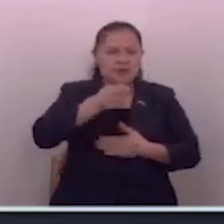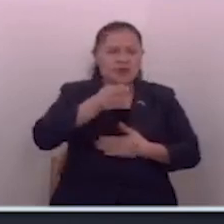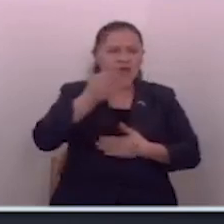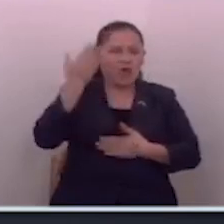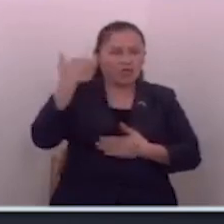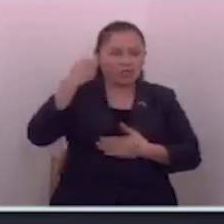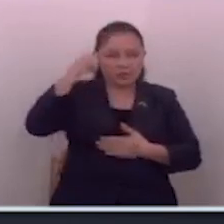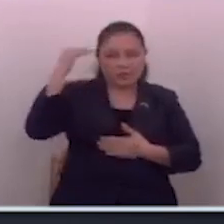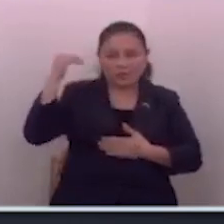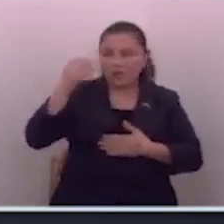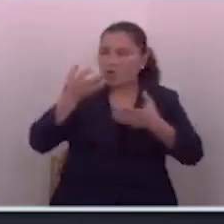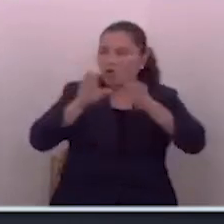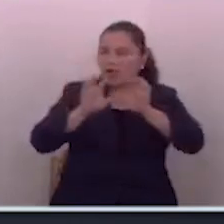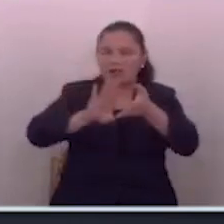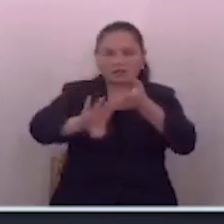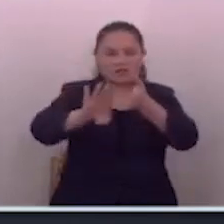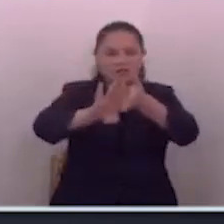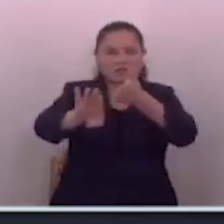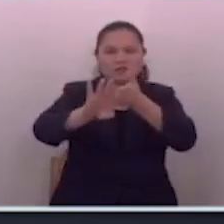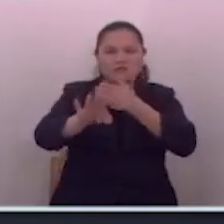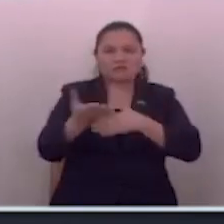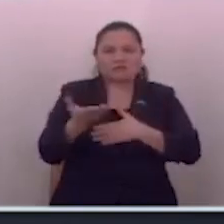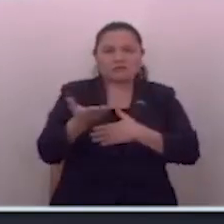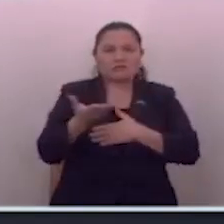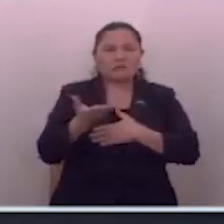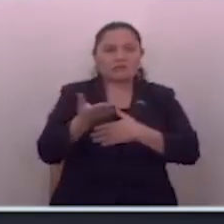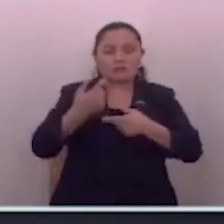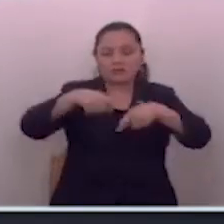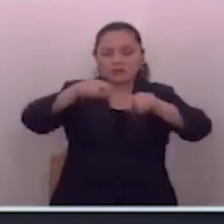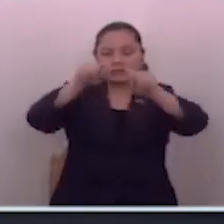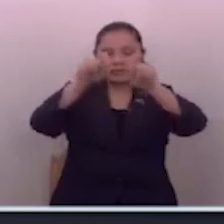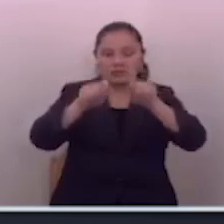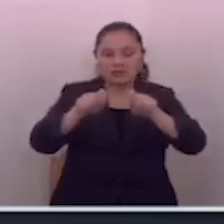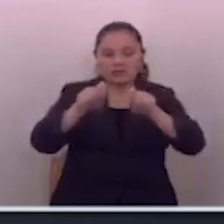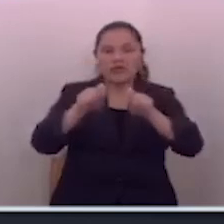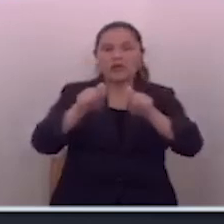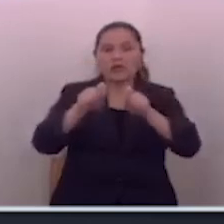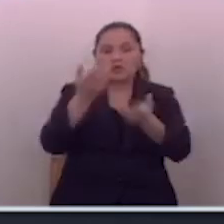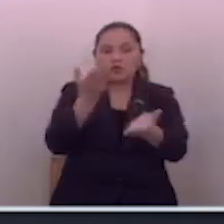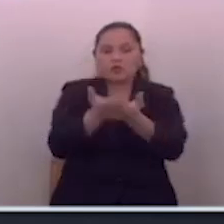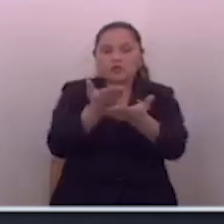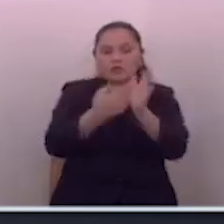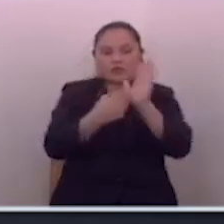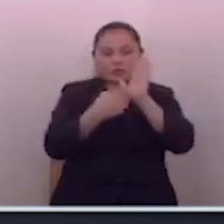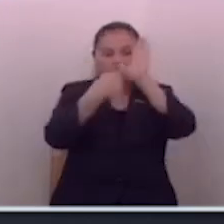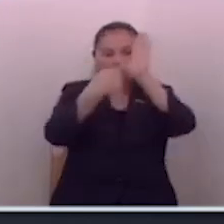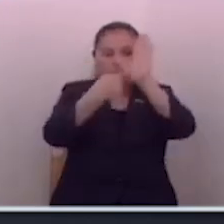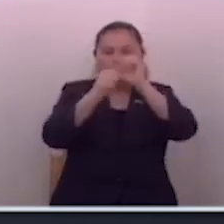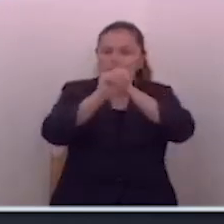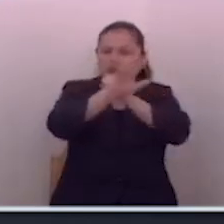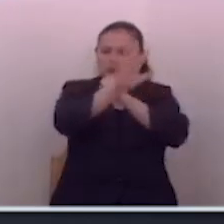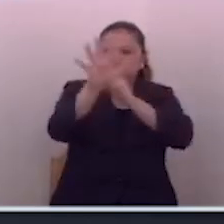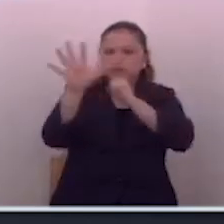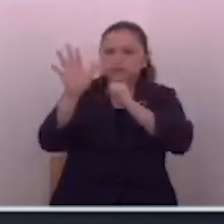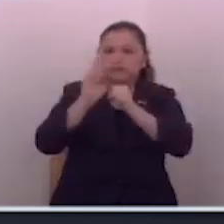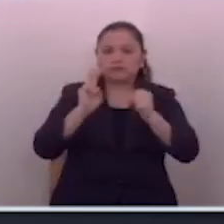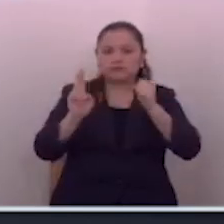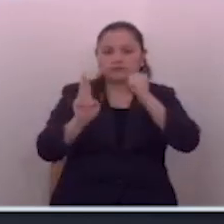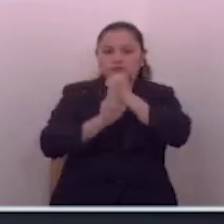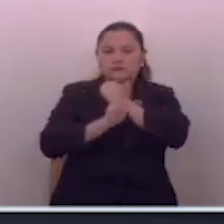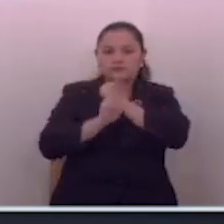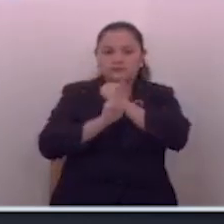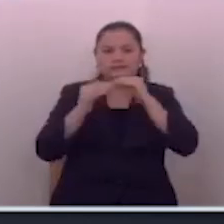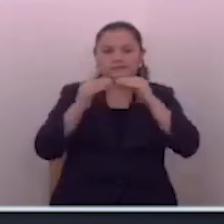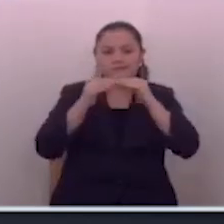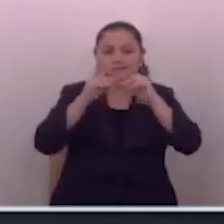habían querido darles. Se firmó un documento, fue transmitido por redes sociales y